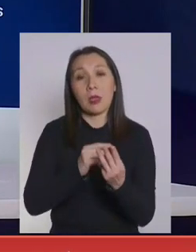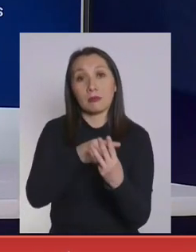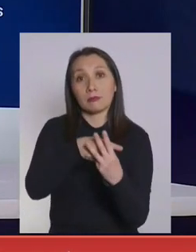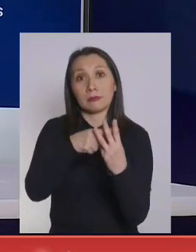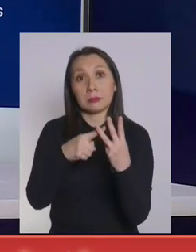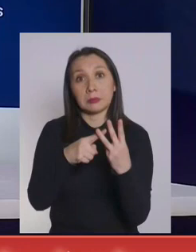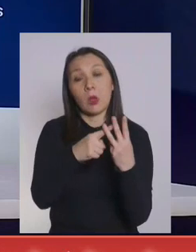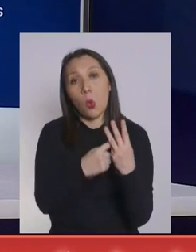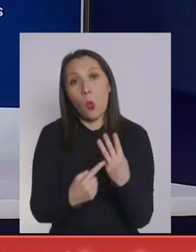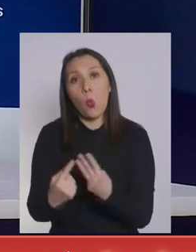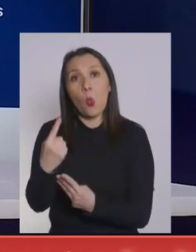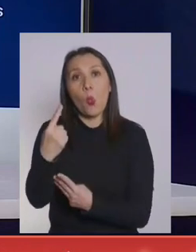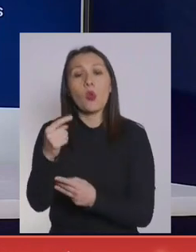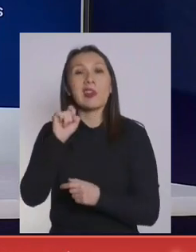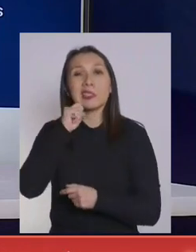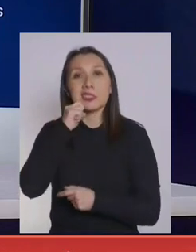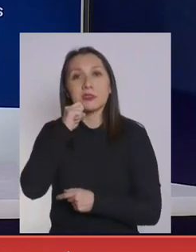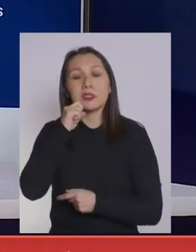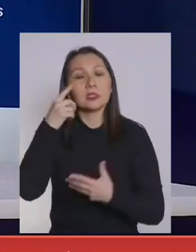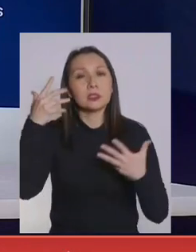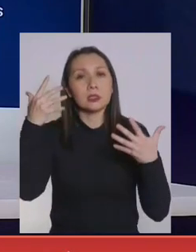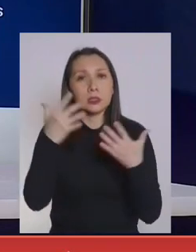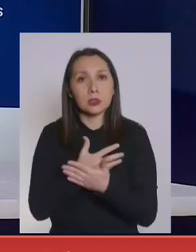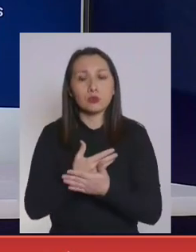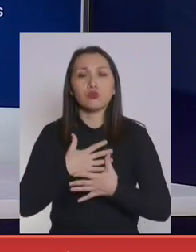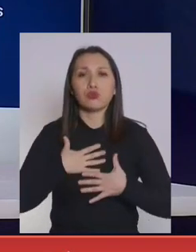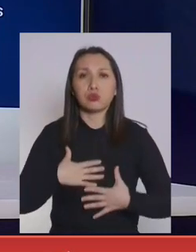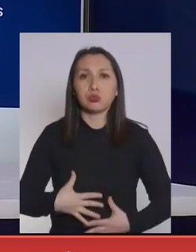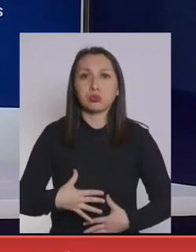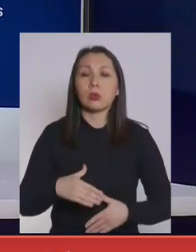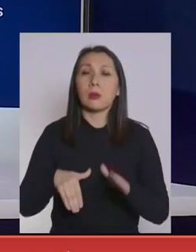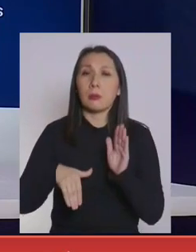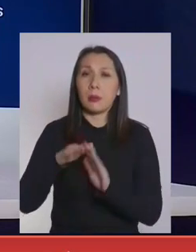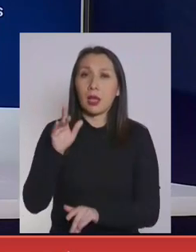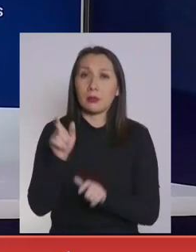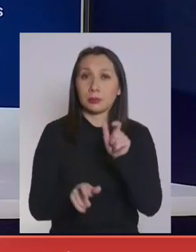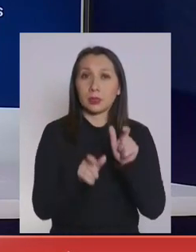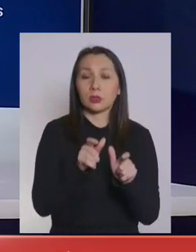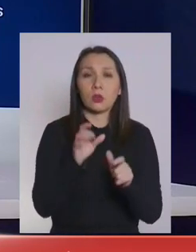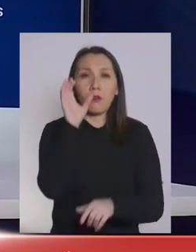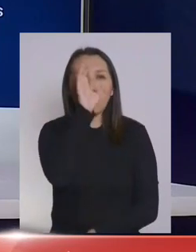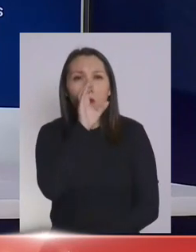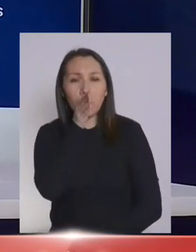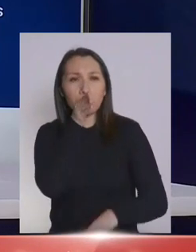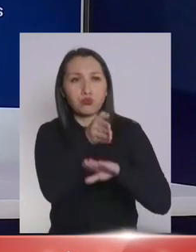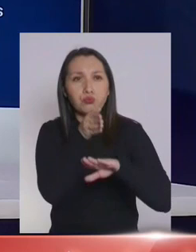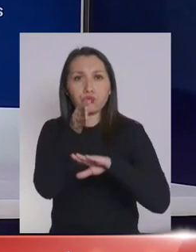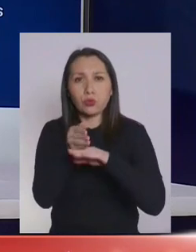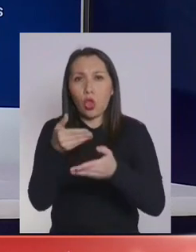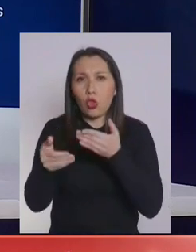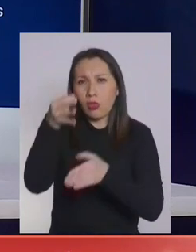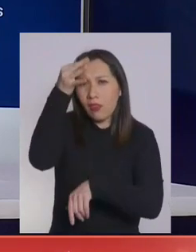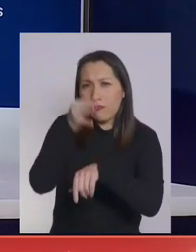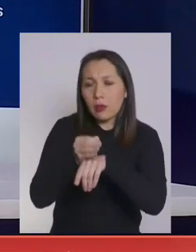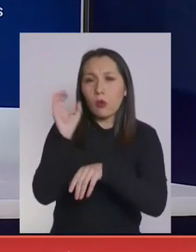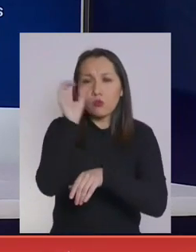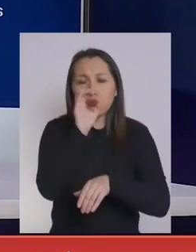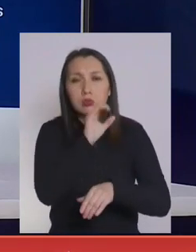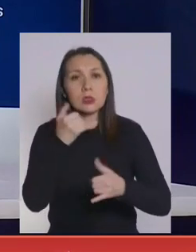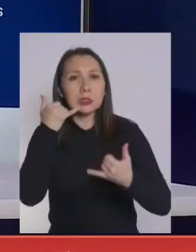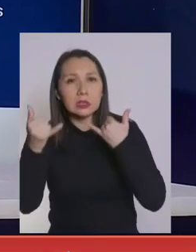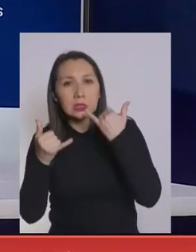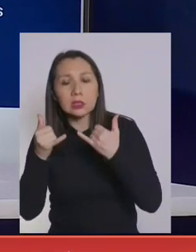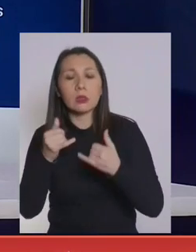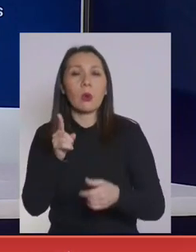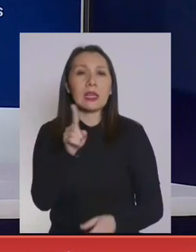los pacientes que son de forma asintomática. Gran parte de ellos en la búsqueda activa de casos que están realizando